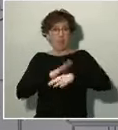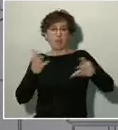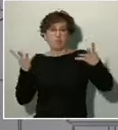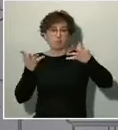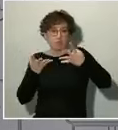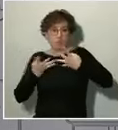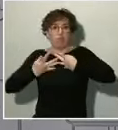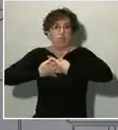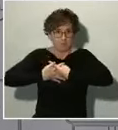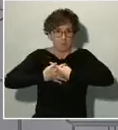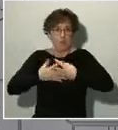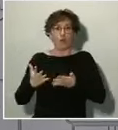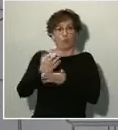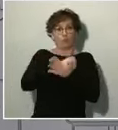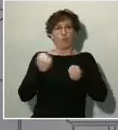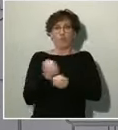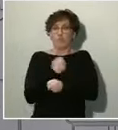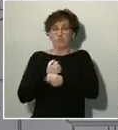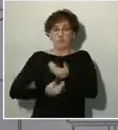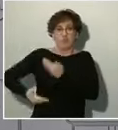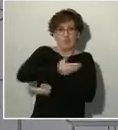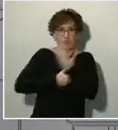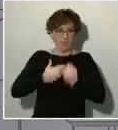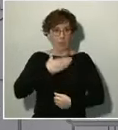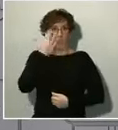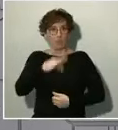el esfuerzo de todos y de todas, unidos.